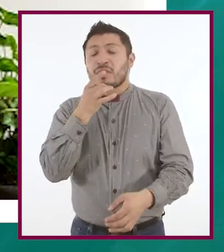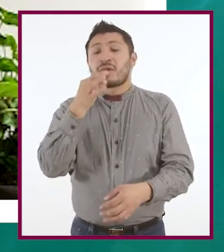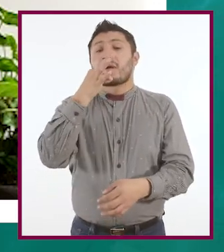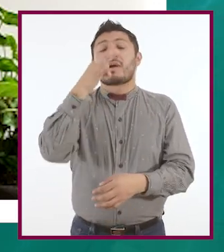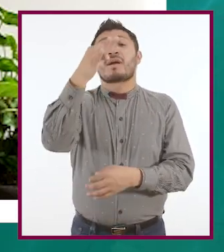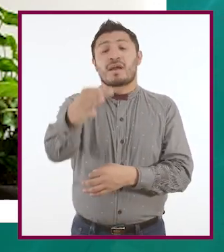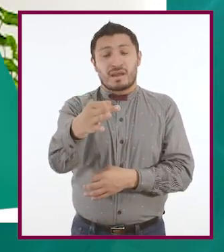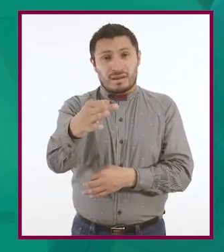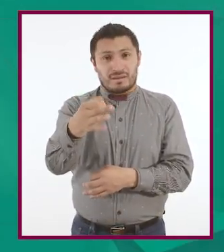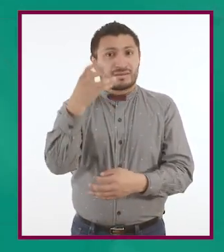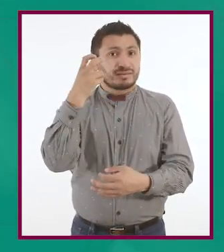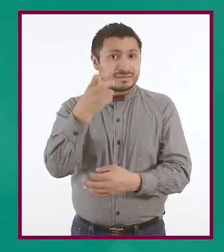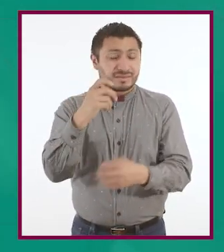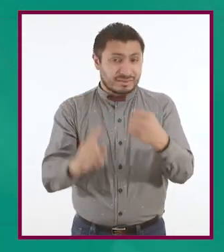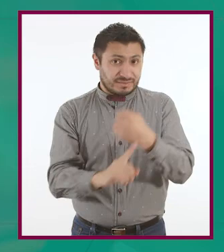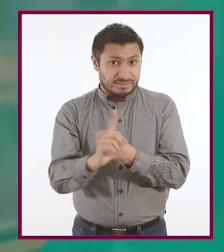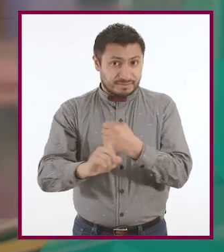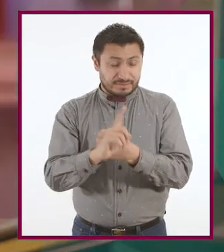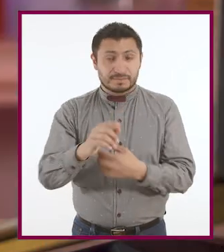estos casos.